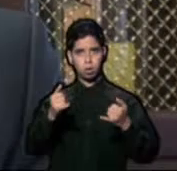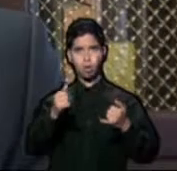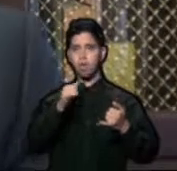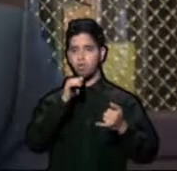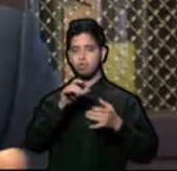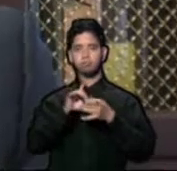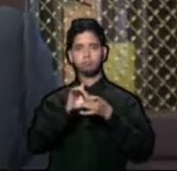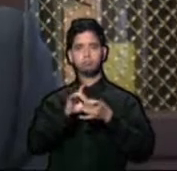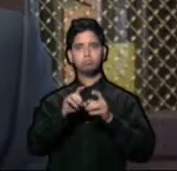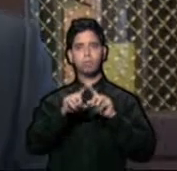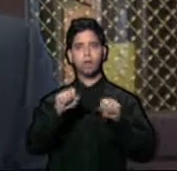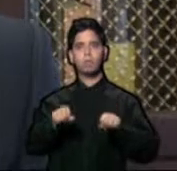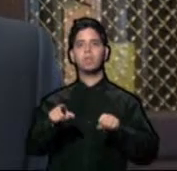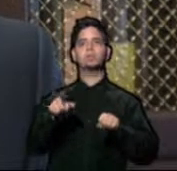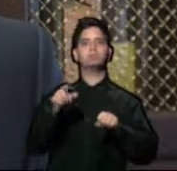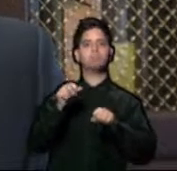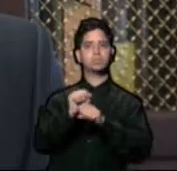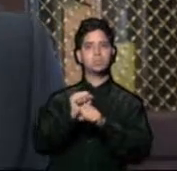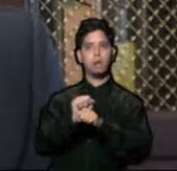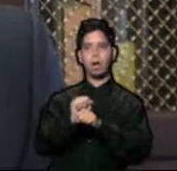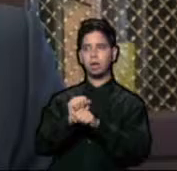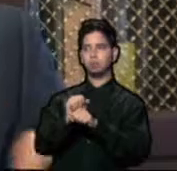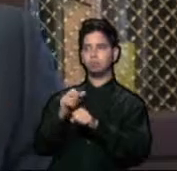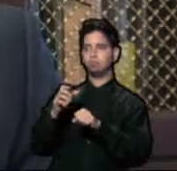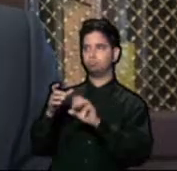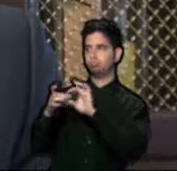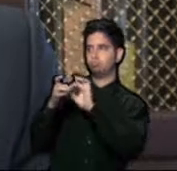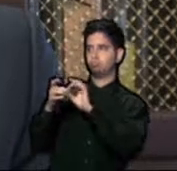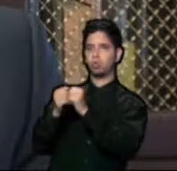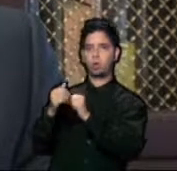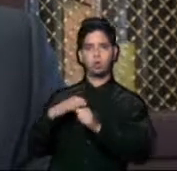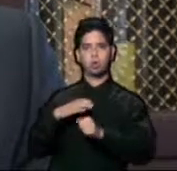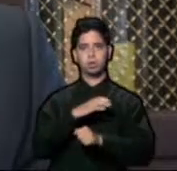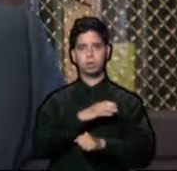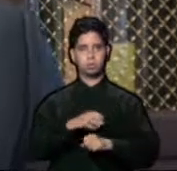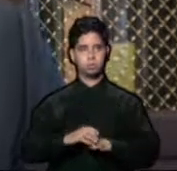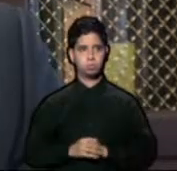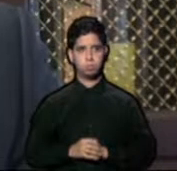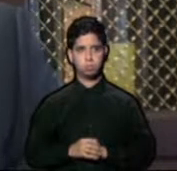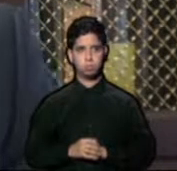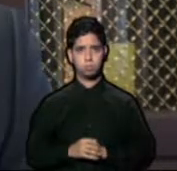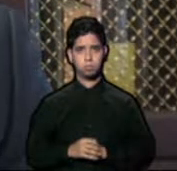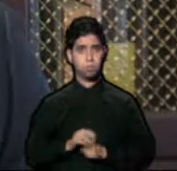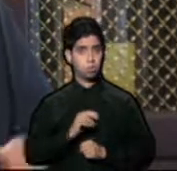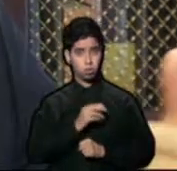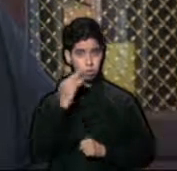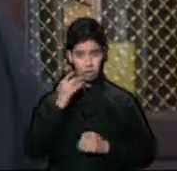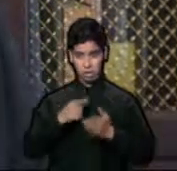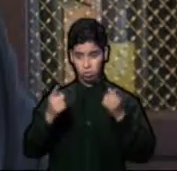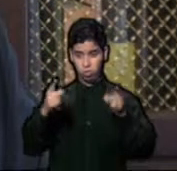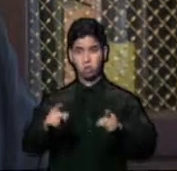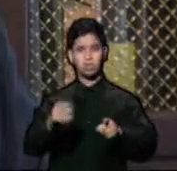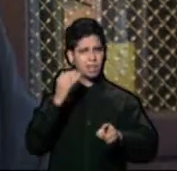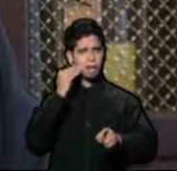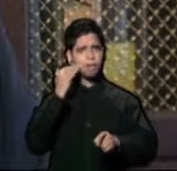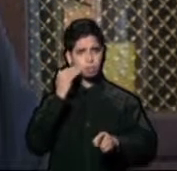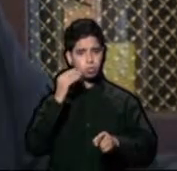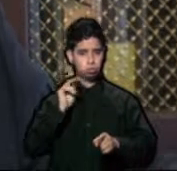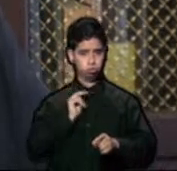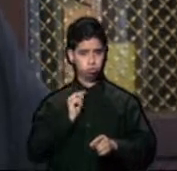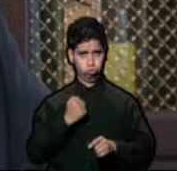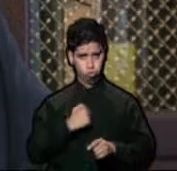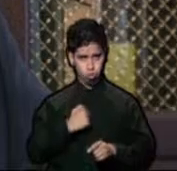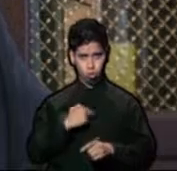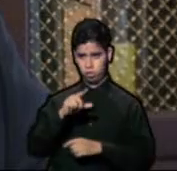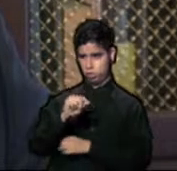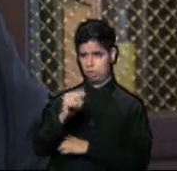para servir de intermediarios en el Congreso. Y hemos estado cabilleando. Sabíamos que esto venía, de hecho yo estuve todo el 2015, desde